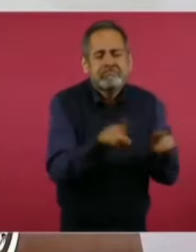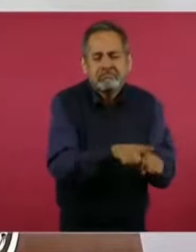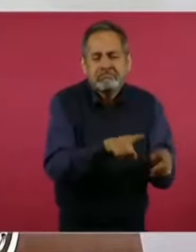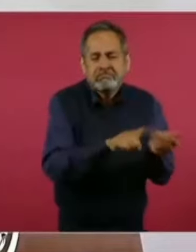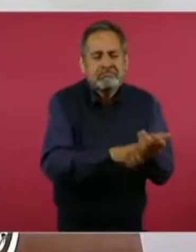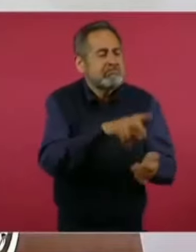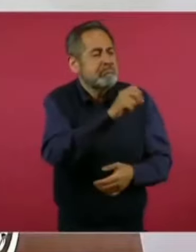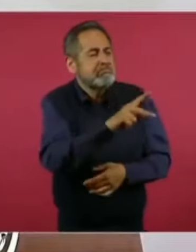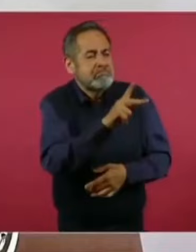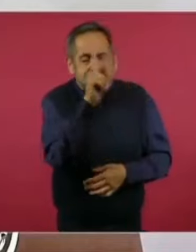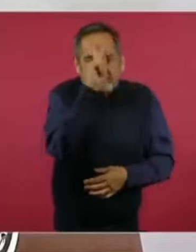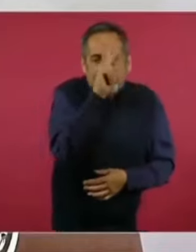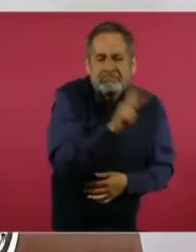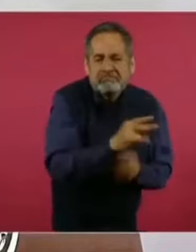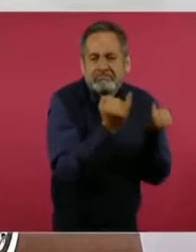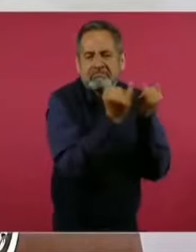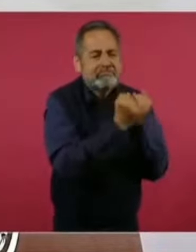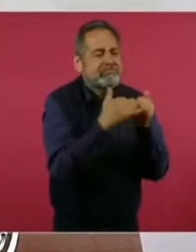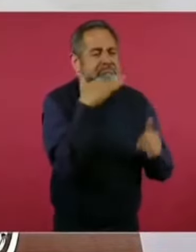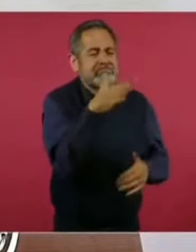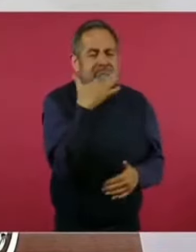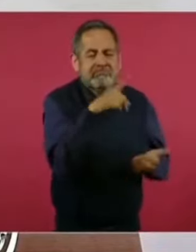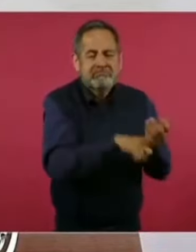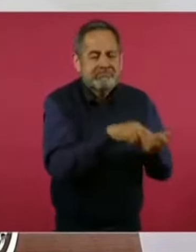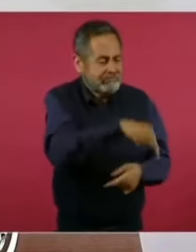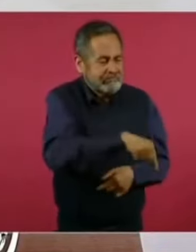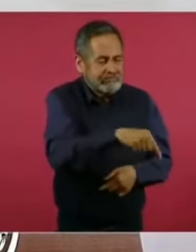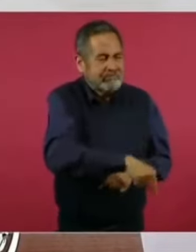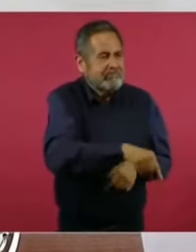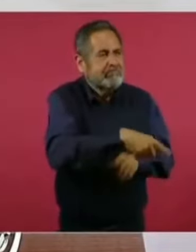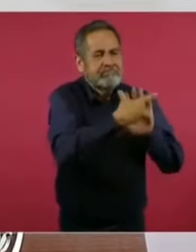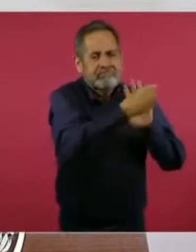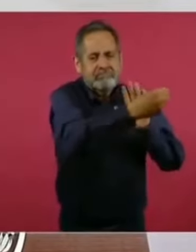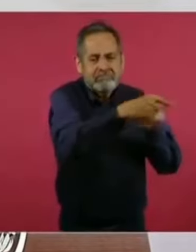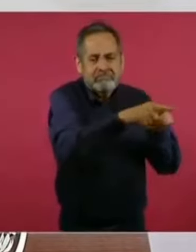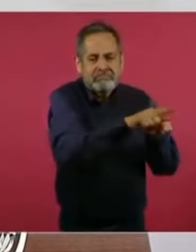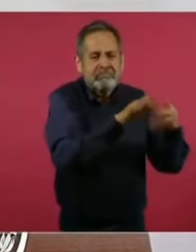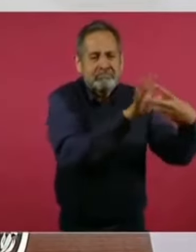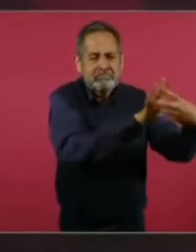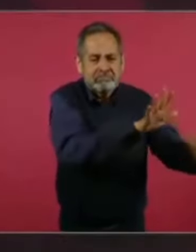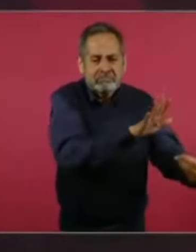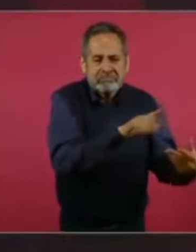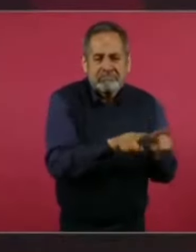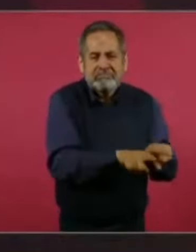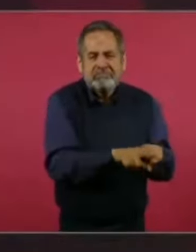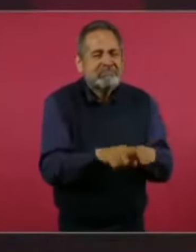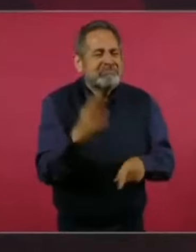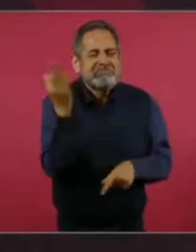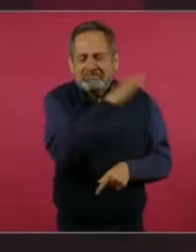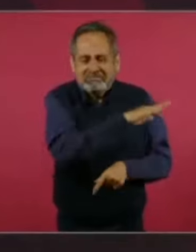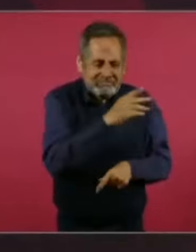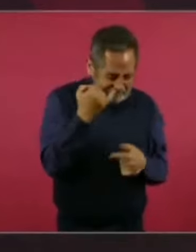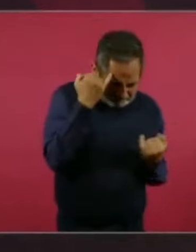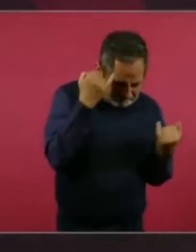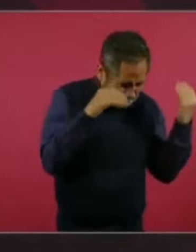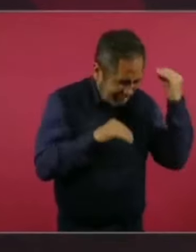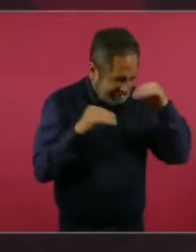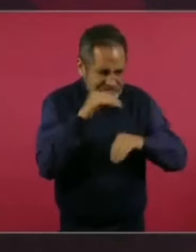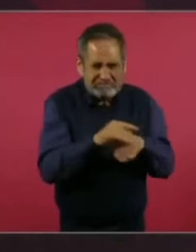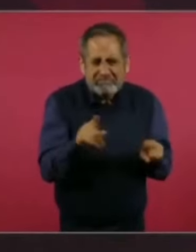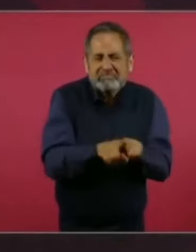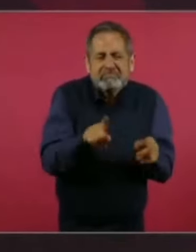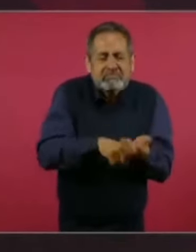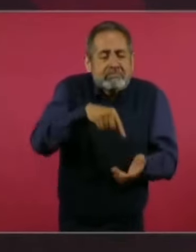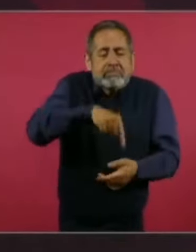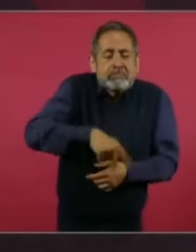peor de falsaria que la nuestra.